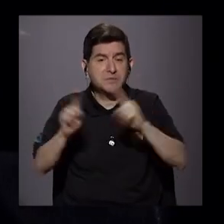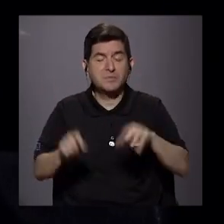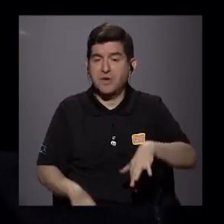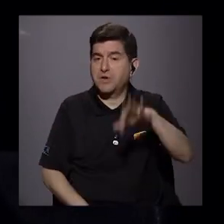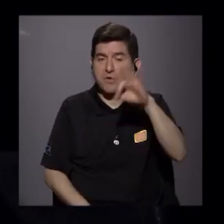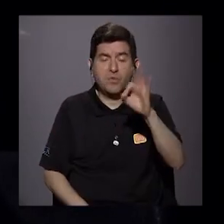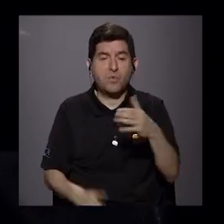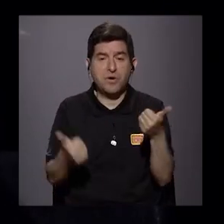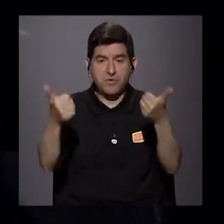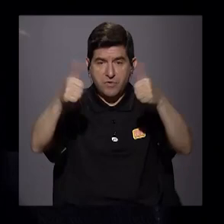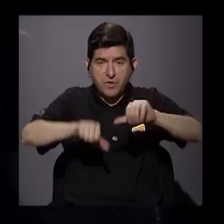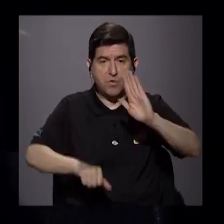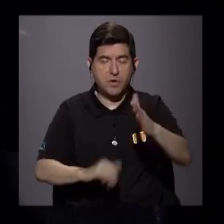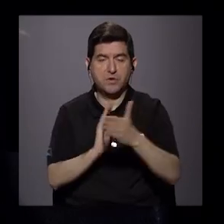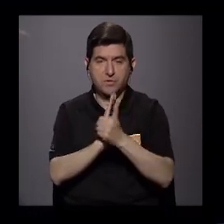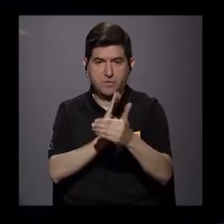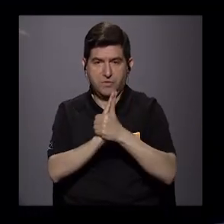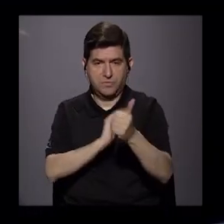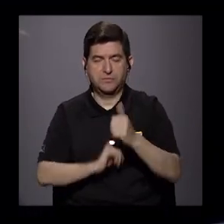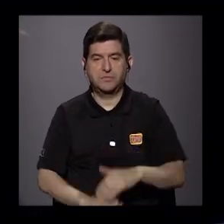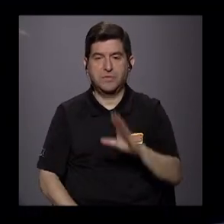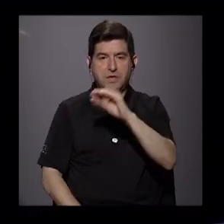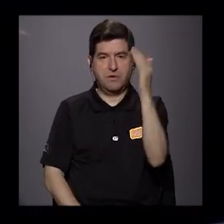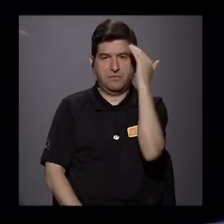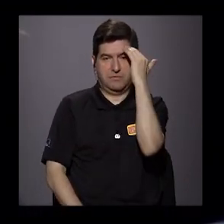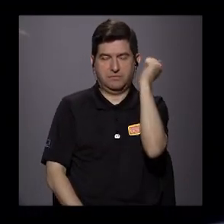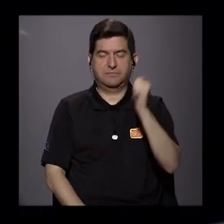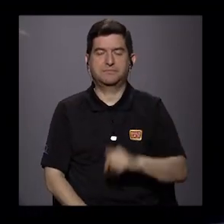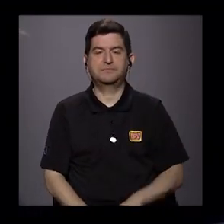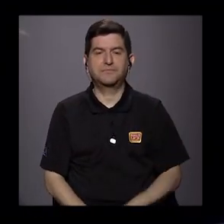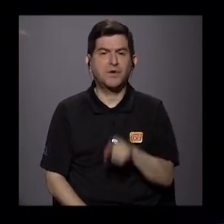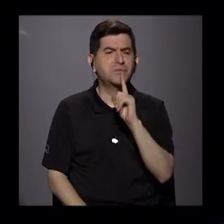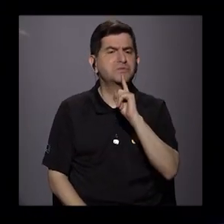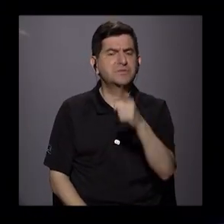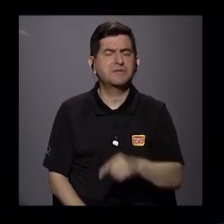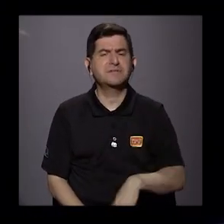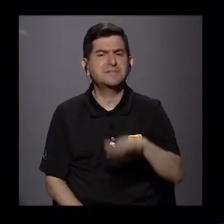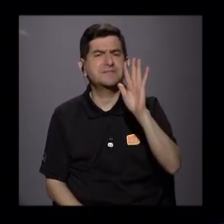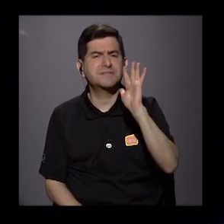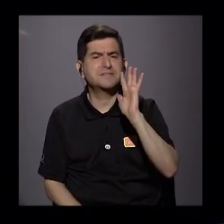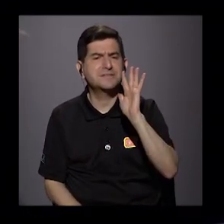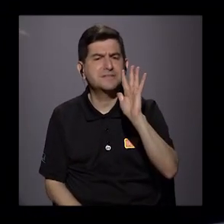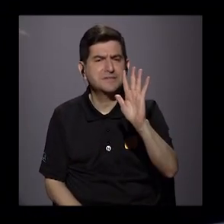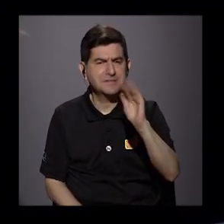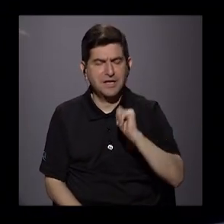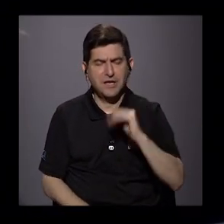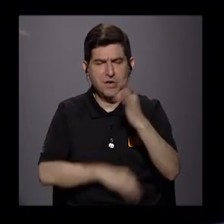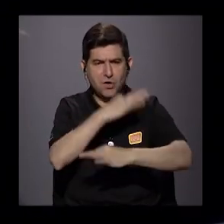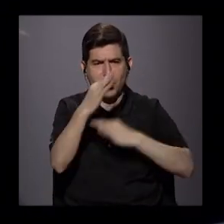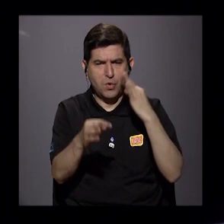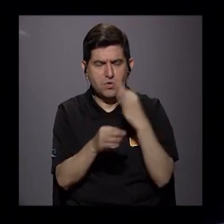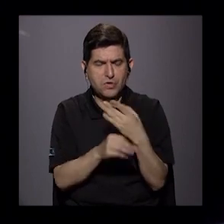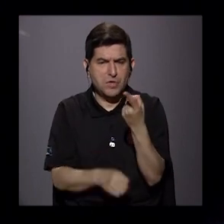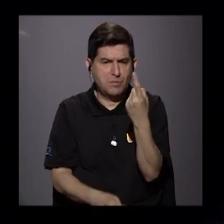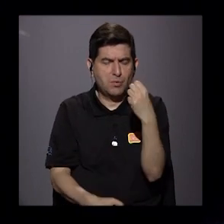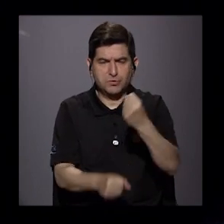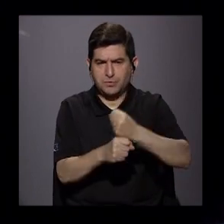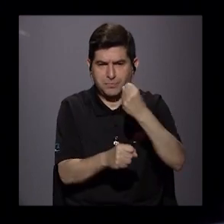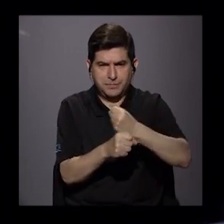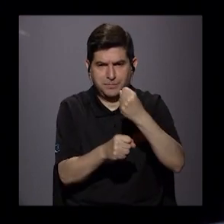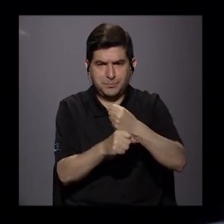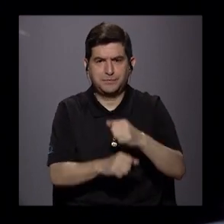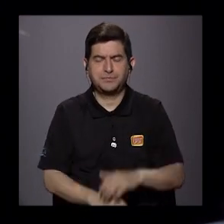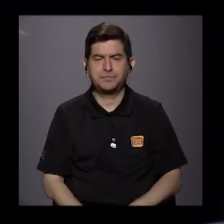encuentran un empleo acorde a sus capacidades. Entiendo. Usted habla de cinco tipos de desempleo.